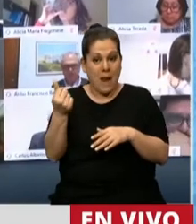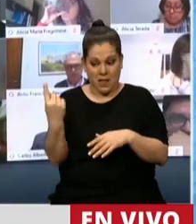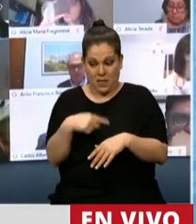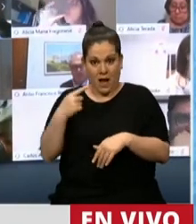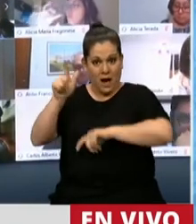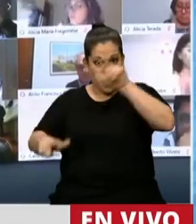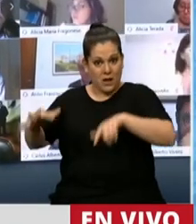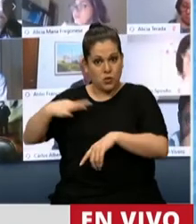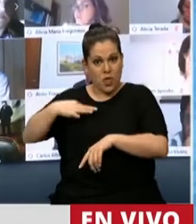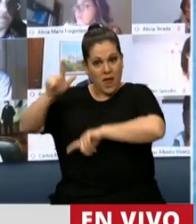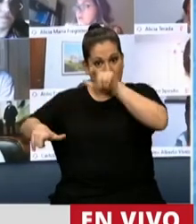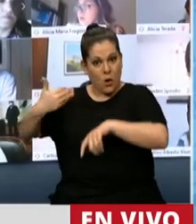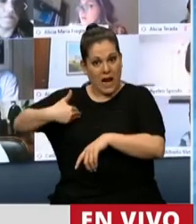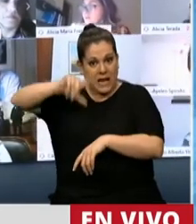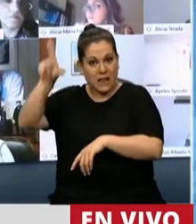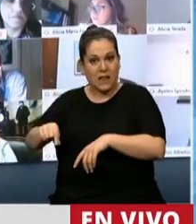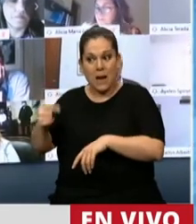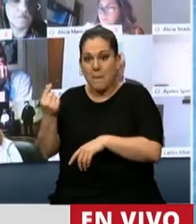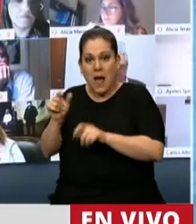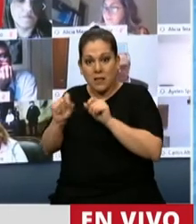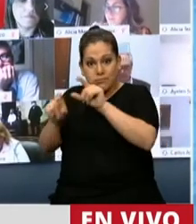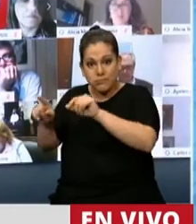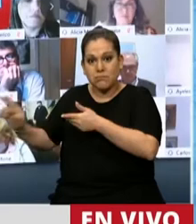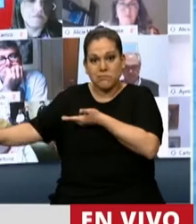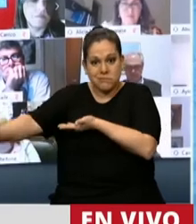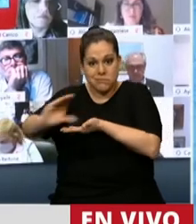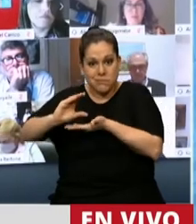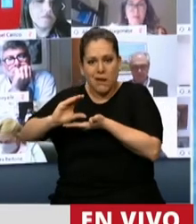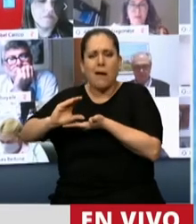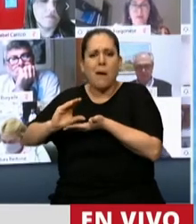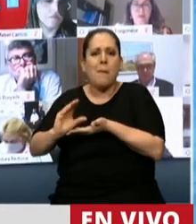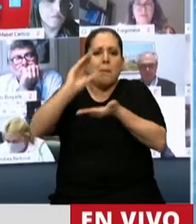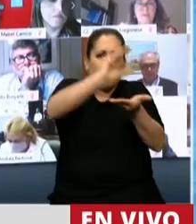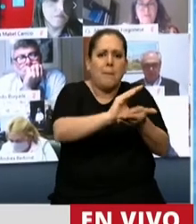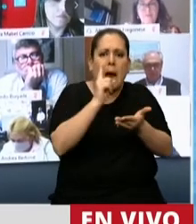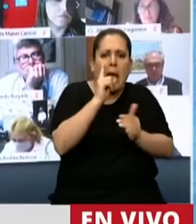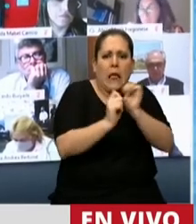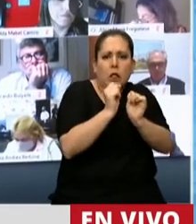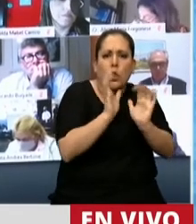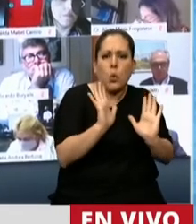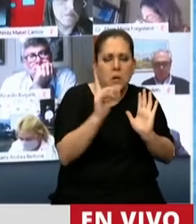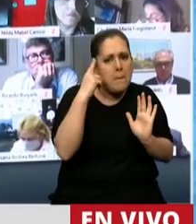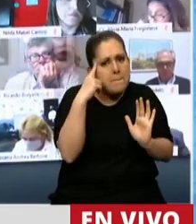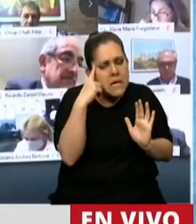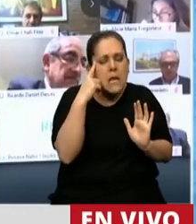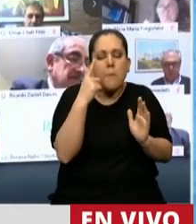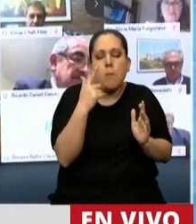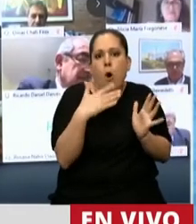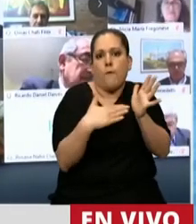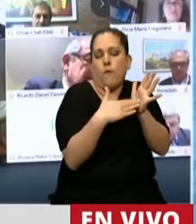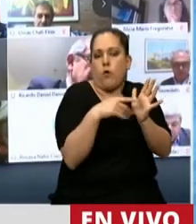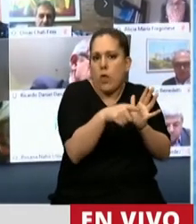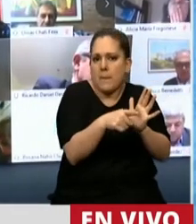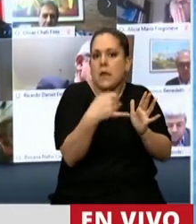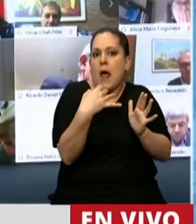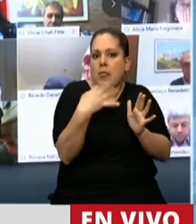todos y de todas las argentinas en una industria que creemos que es fundamental y que queremos que crezca, pero lo tenemos